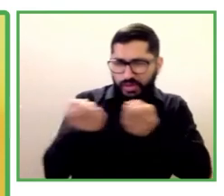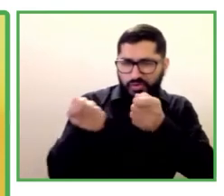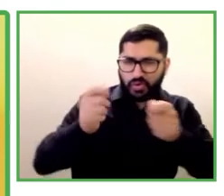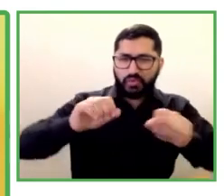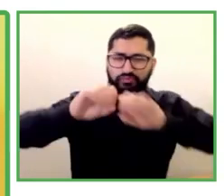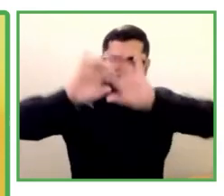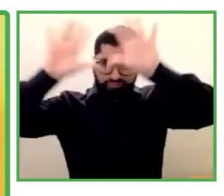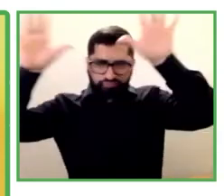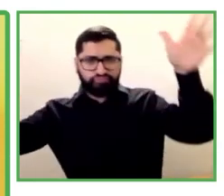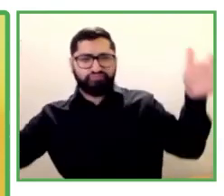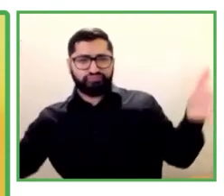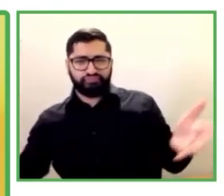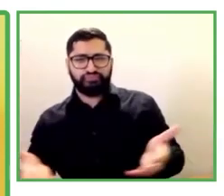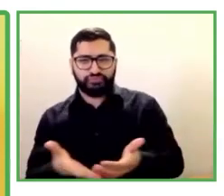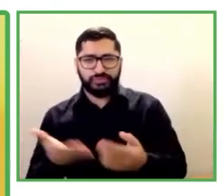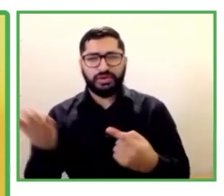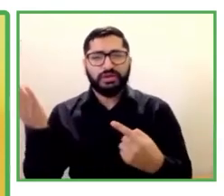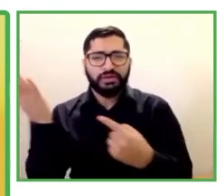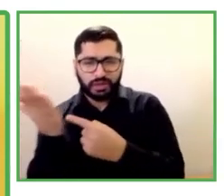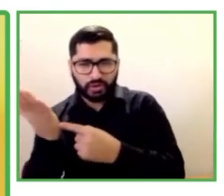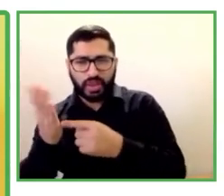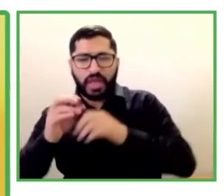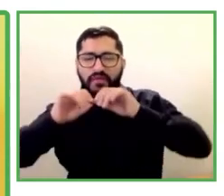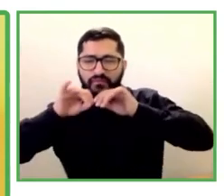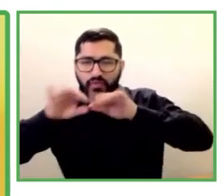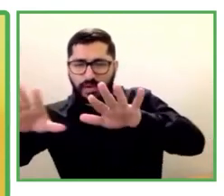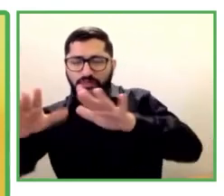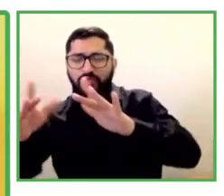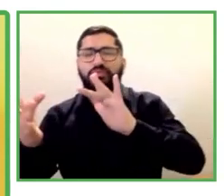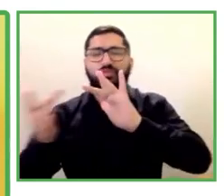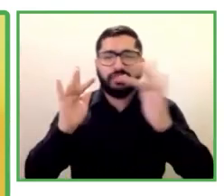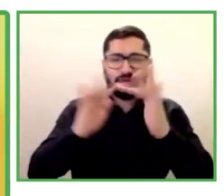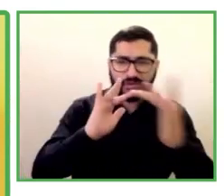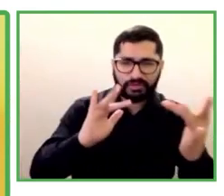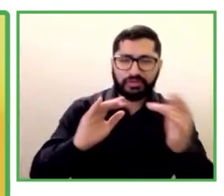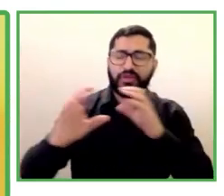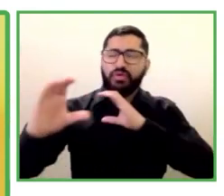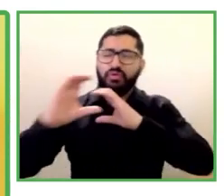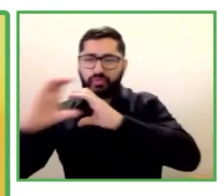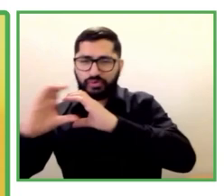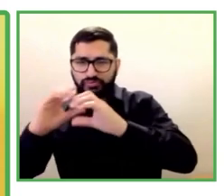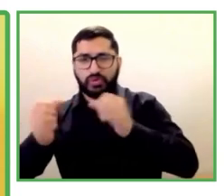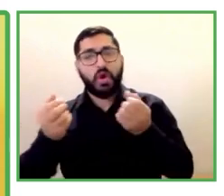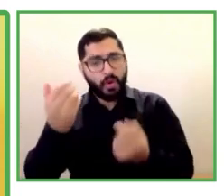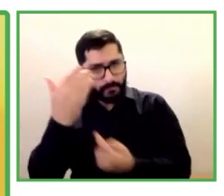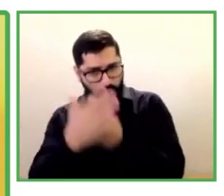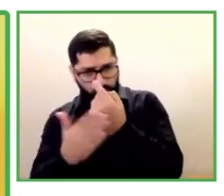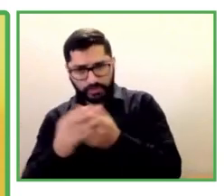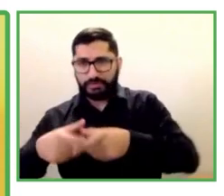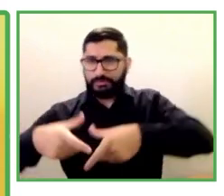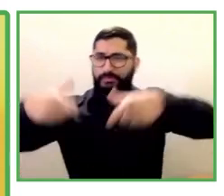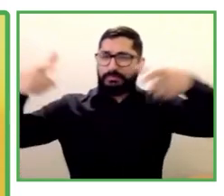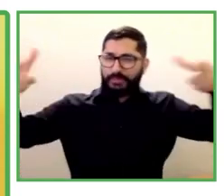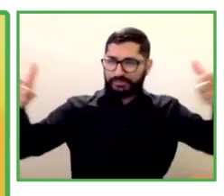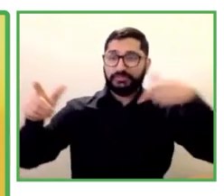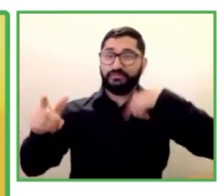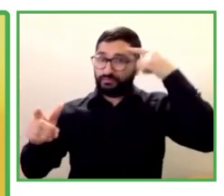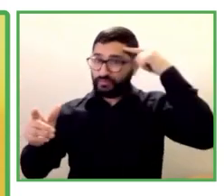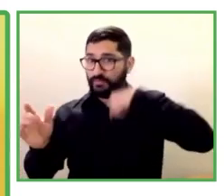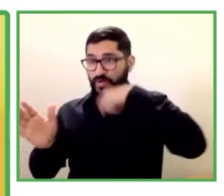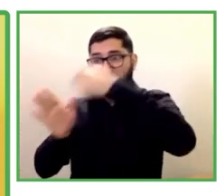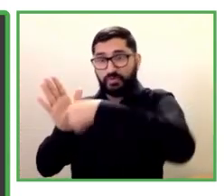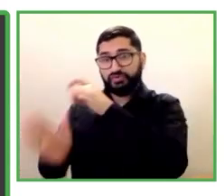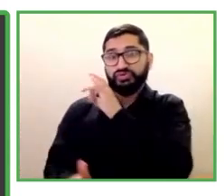comunicación serán una oportunidad gigante para iniciar este proyecto en Chile. Además, creemos que esto traerá grandes